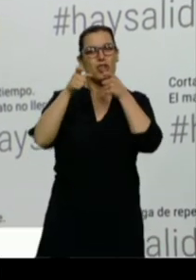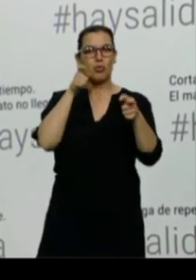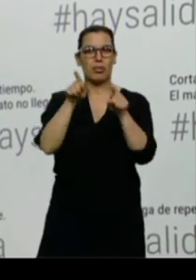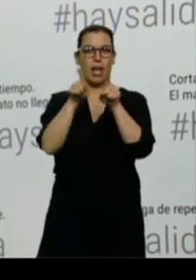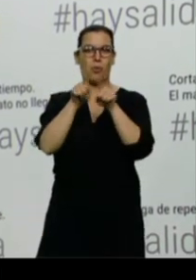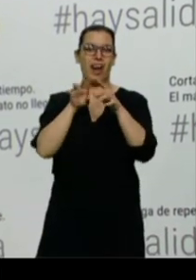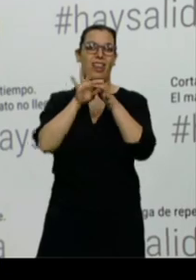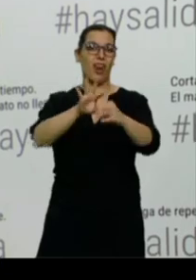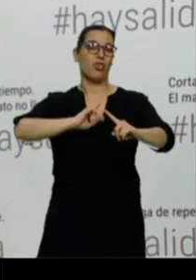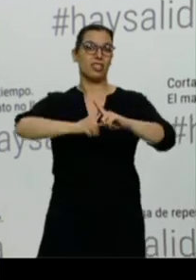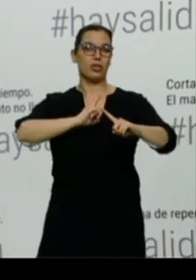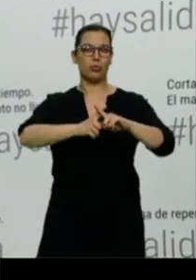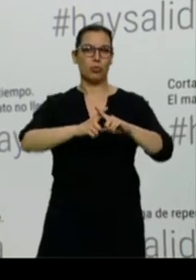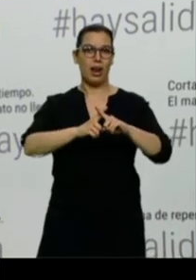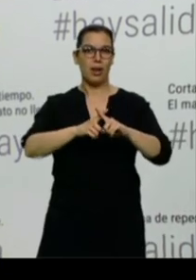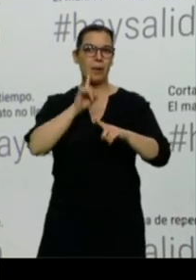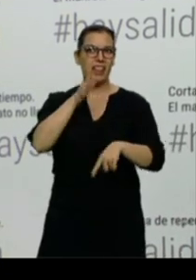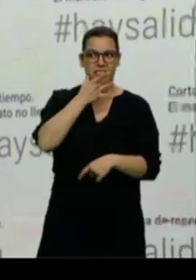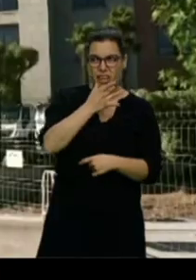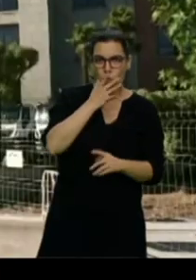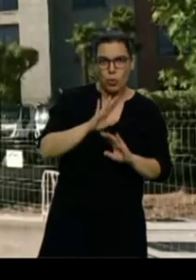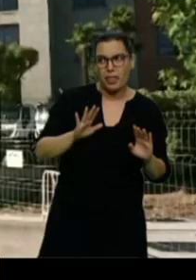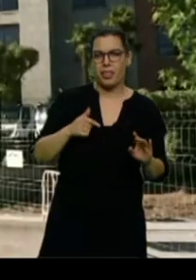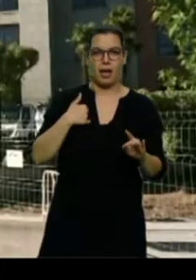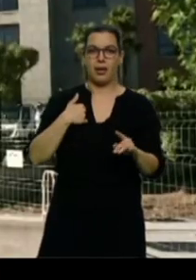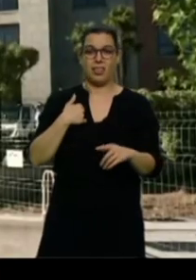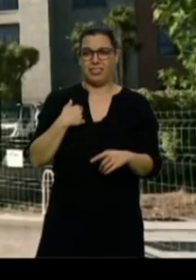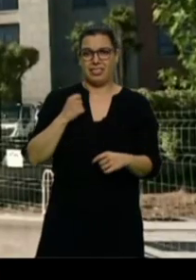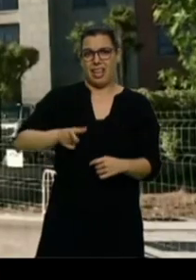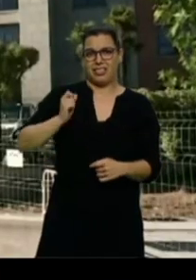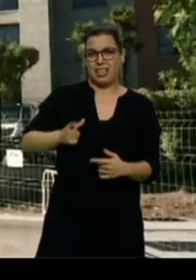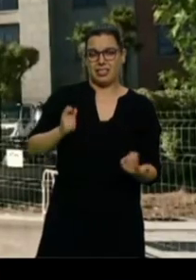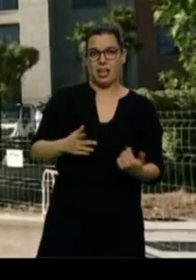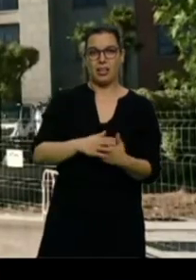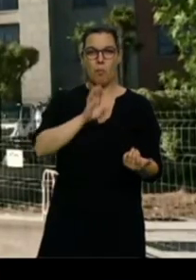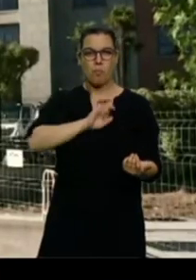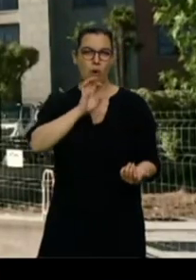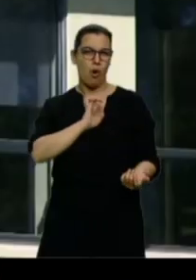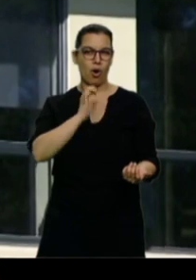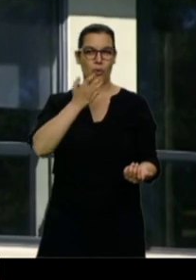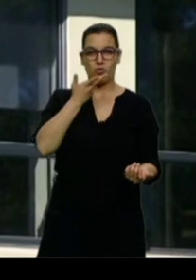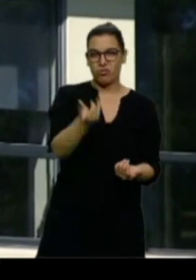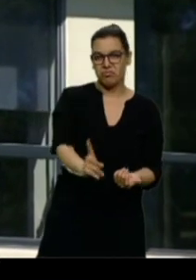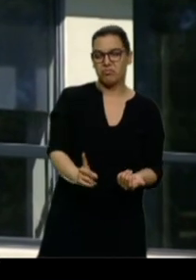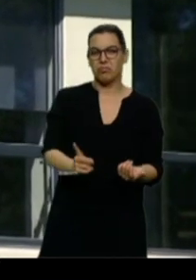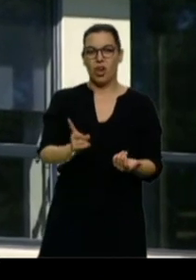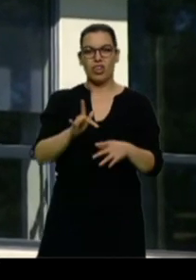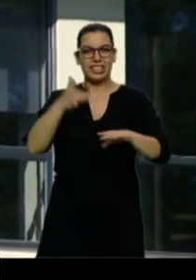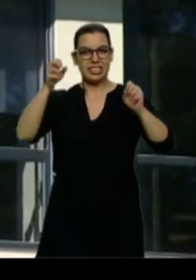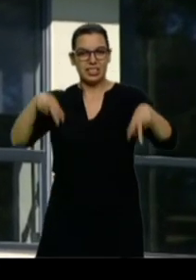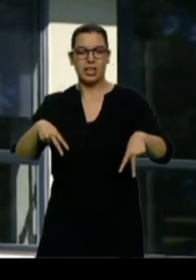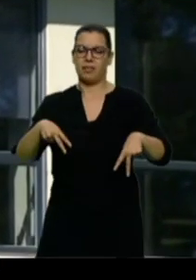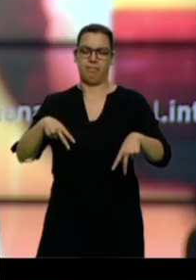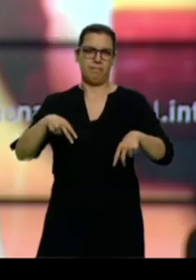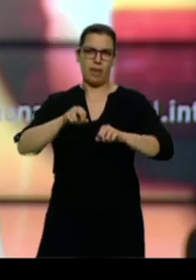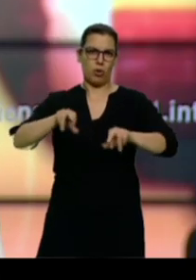libertad sexual sigue siendo y estando al orden del día. El morbo, el desconocimiento y la falta de sensibilidad alimentaron la tragedia.